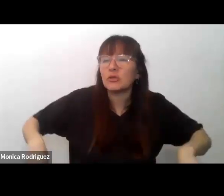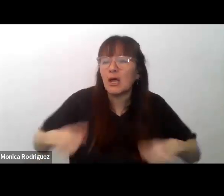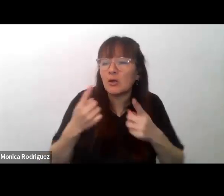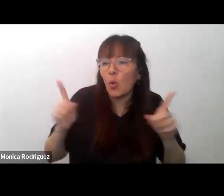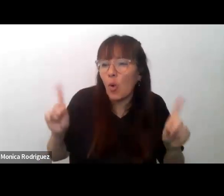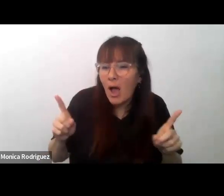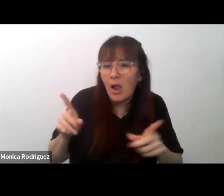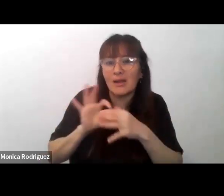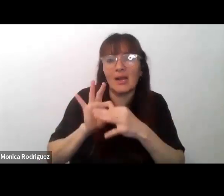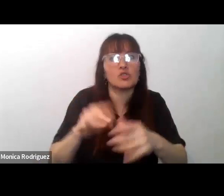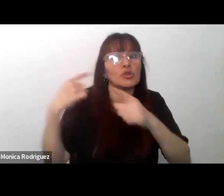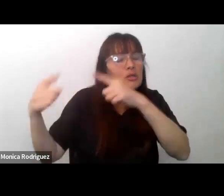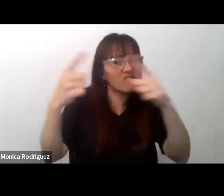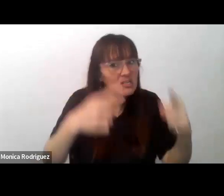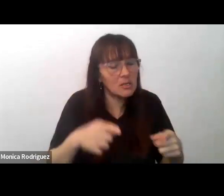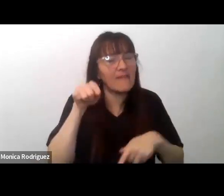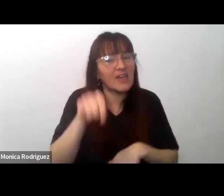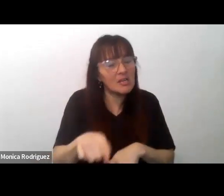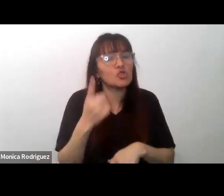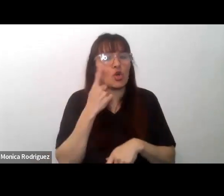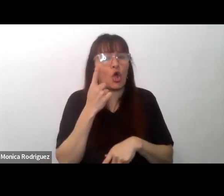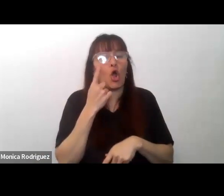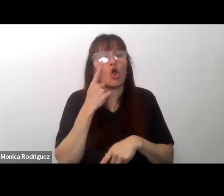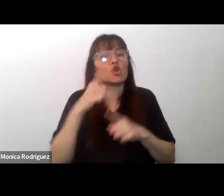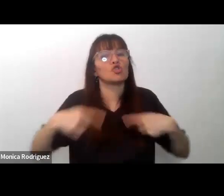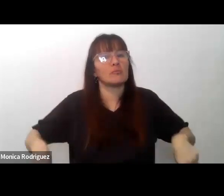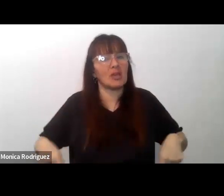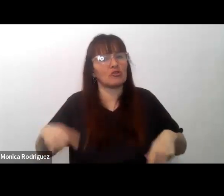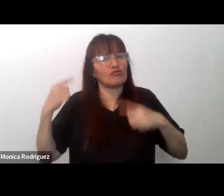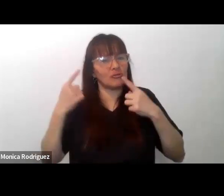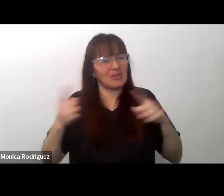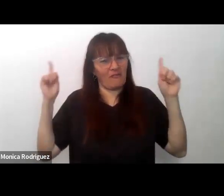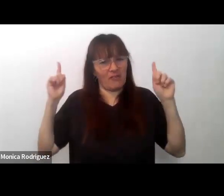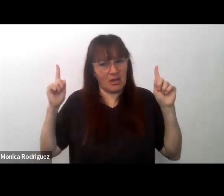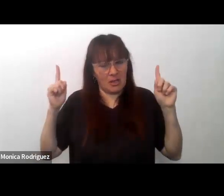con la diversidad estas competencias son diferentes